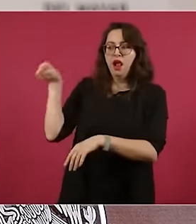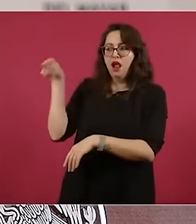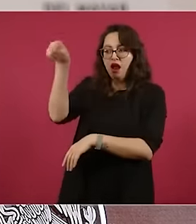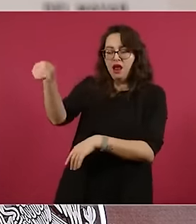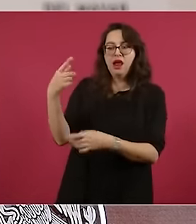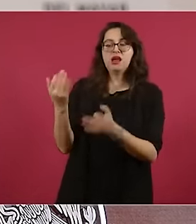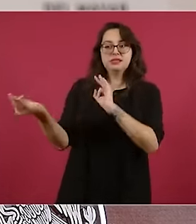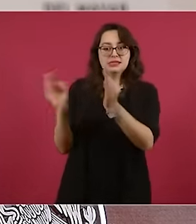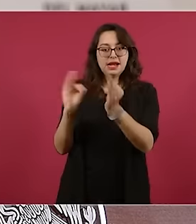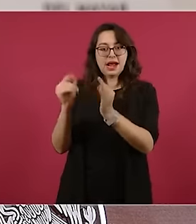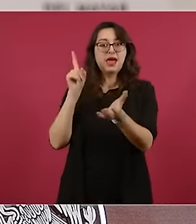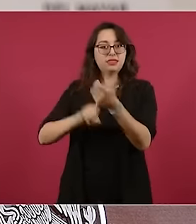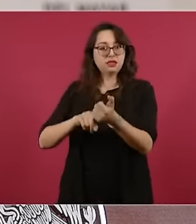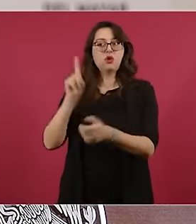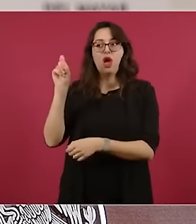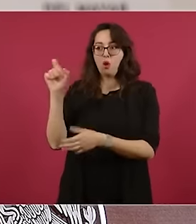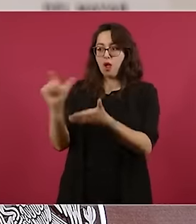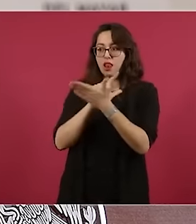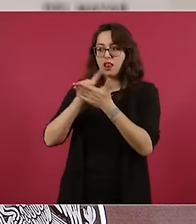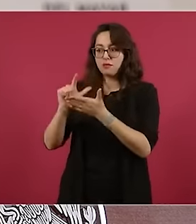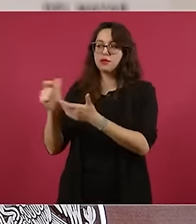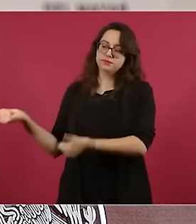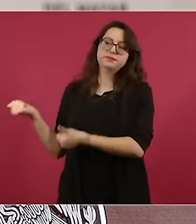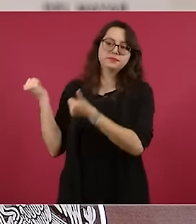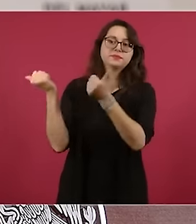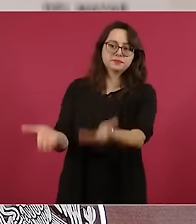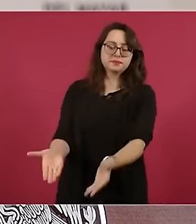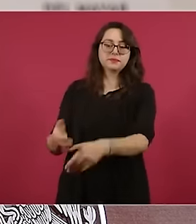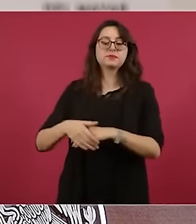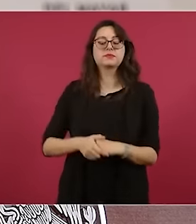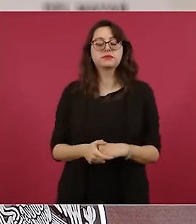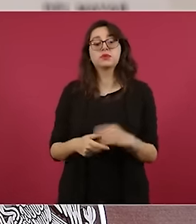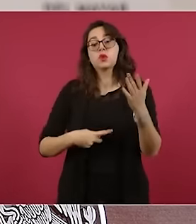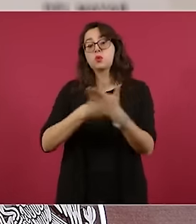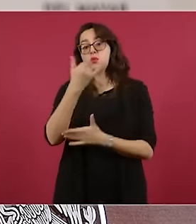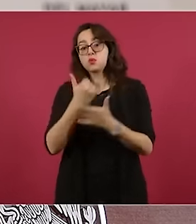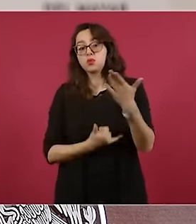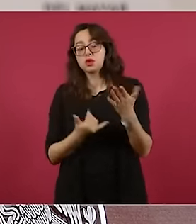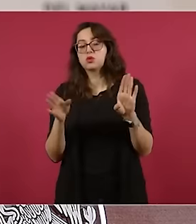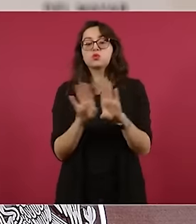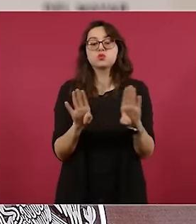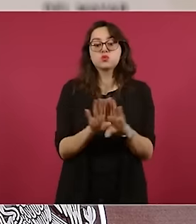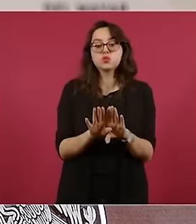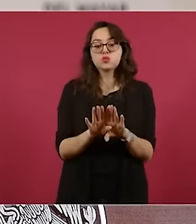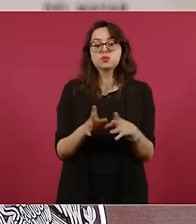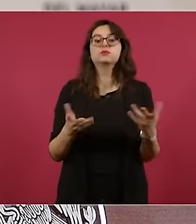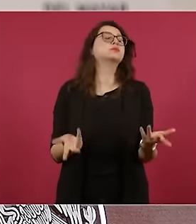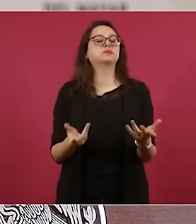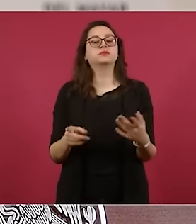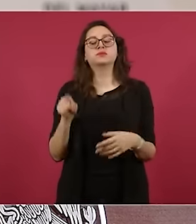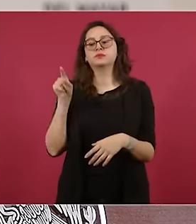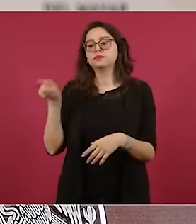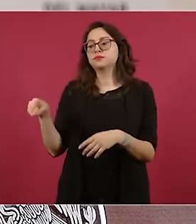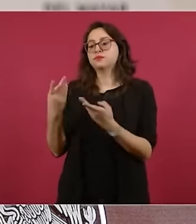seguridad, la salud de la población. Los principales componentes de este proyecto es una construcción de